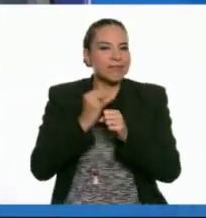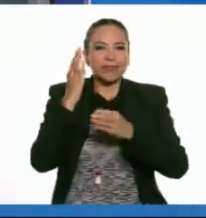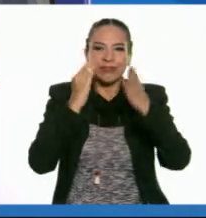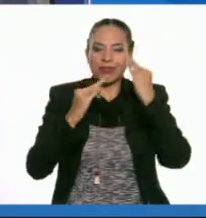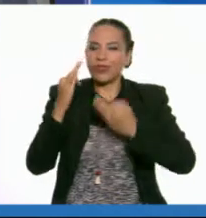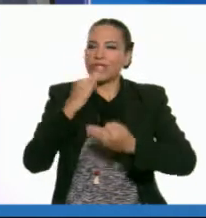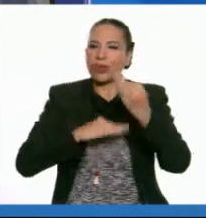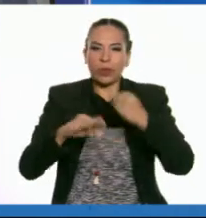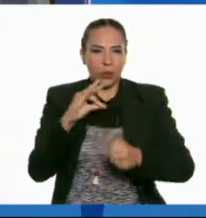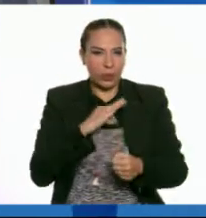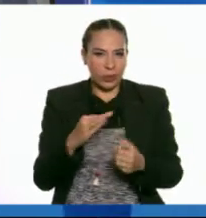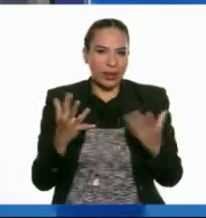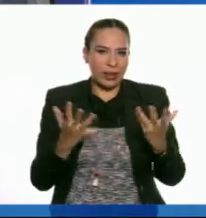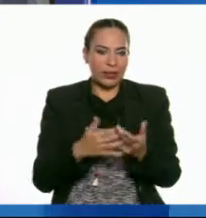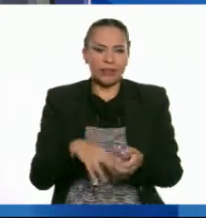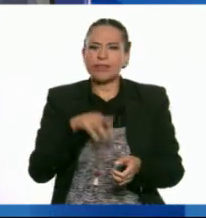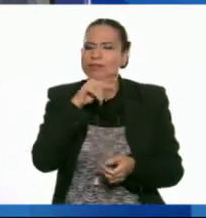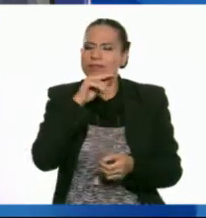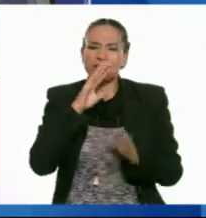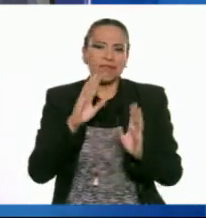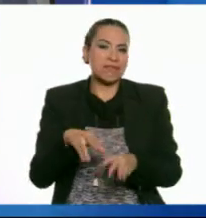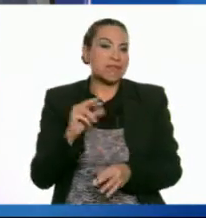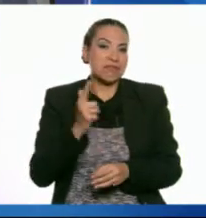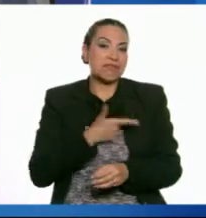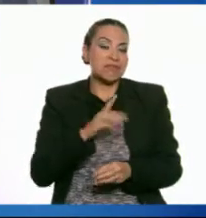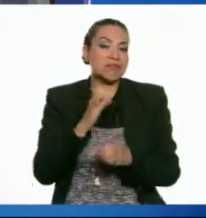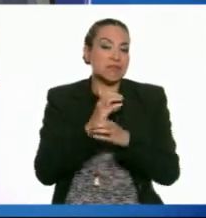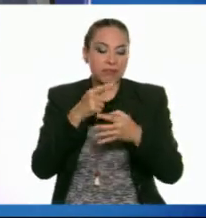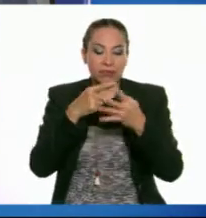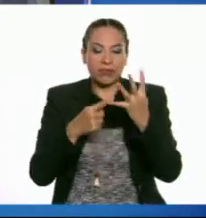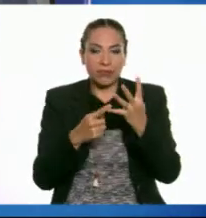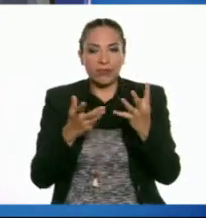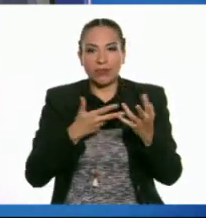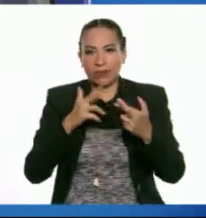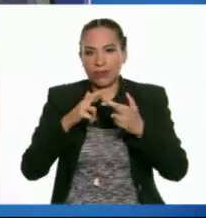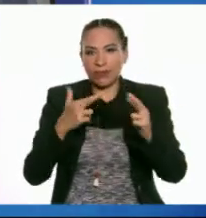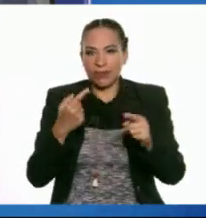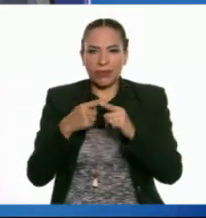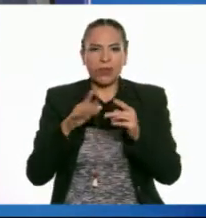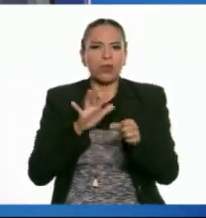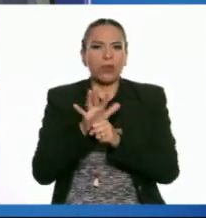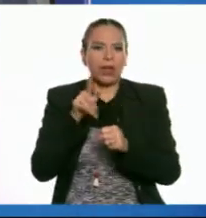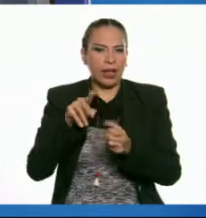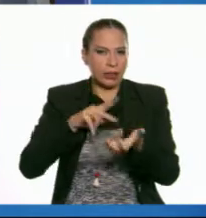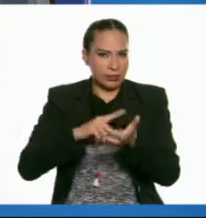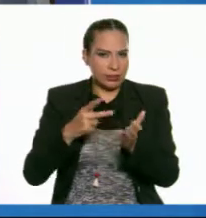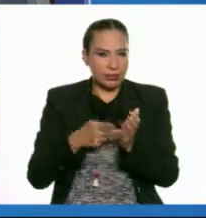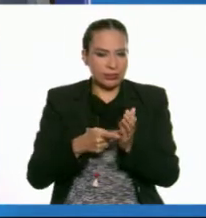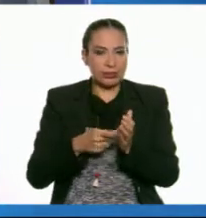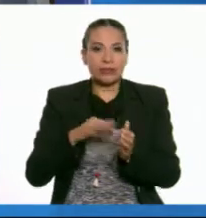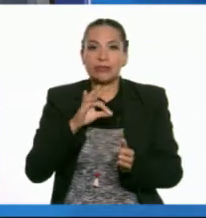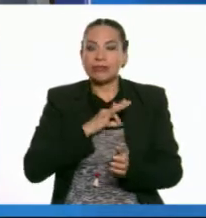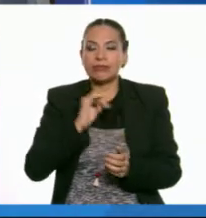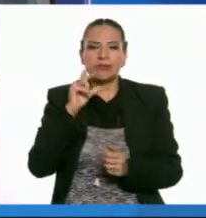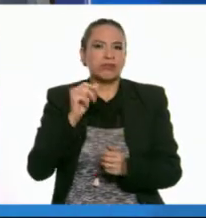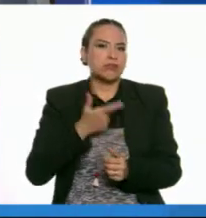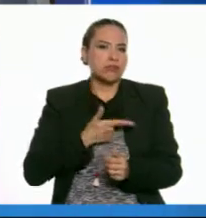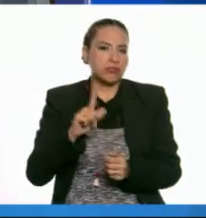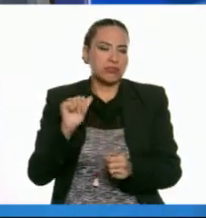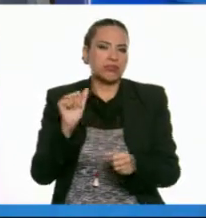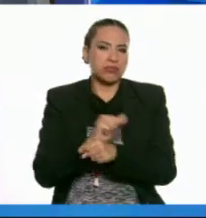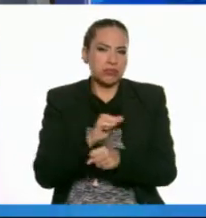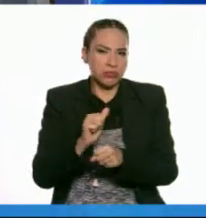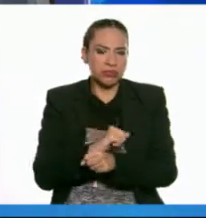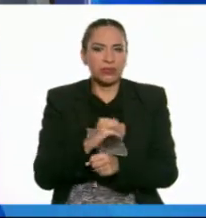aprendan todo lo que puedan. No se preocupen si no les gustan ciertas cosas que se relacionan comúnmente con la ingeniería. Es posible que no les gusten los